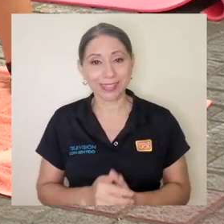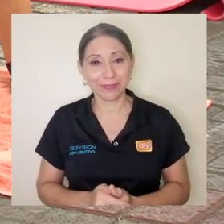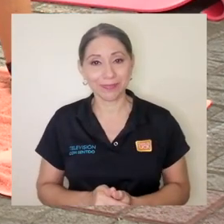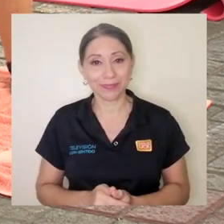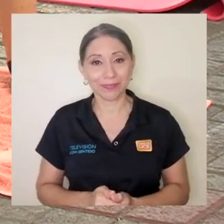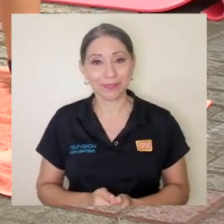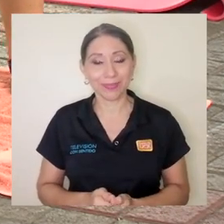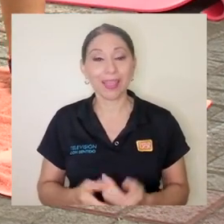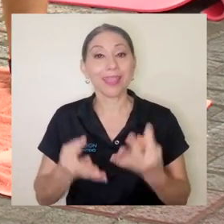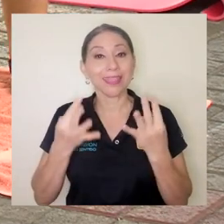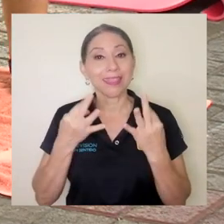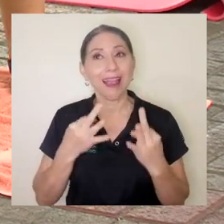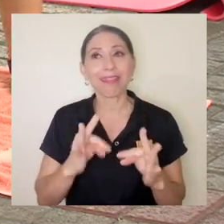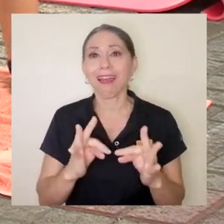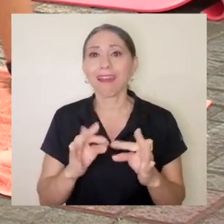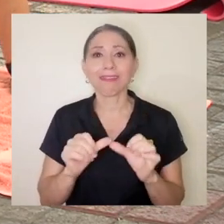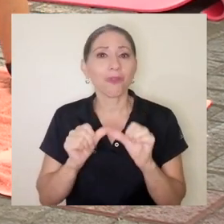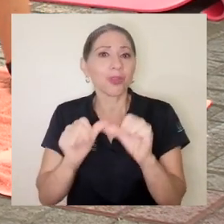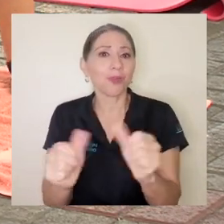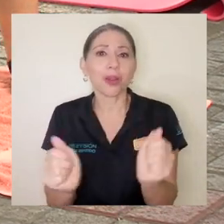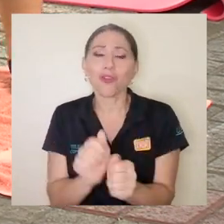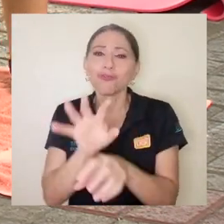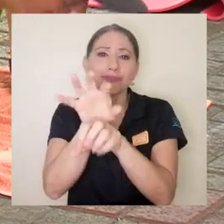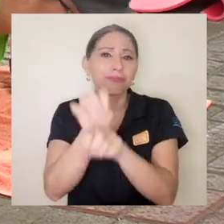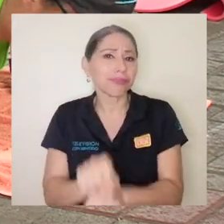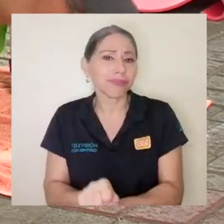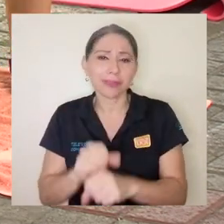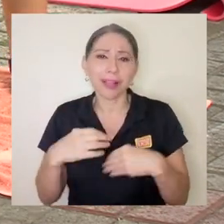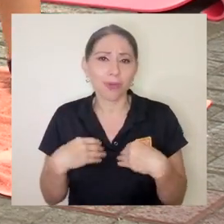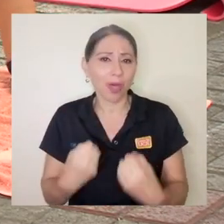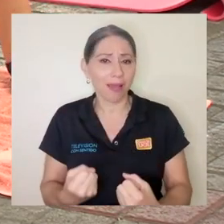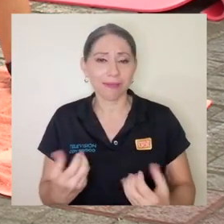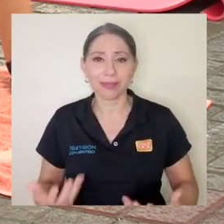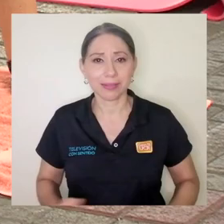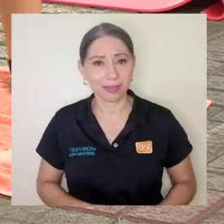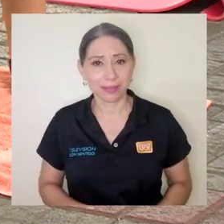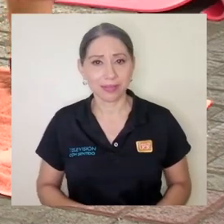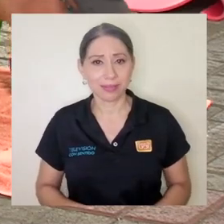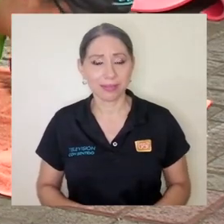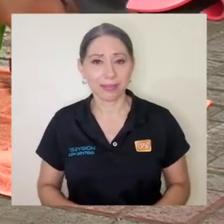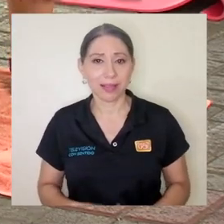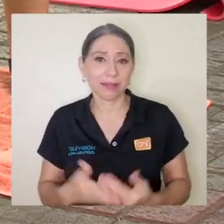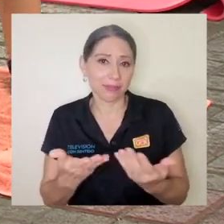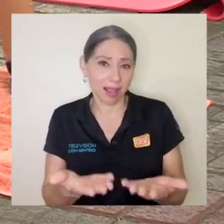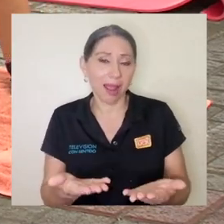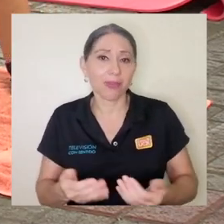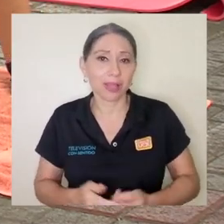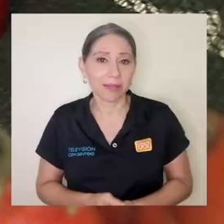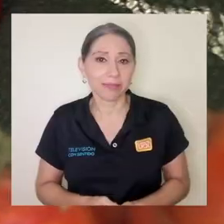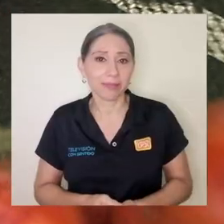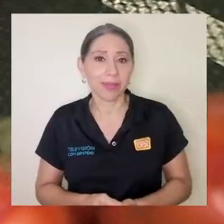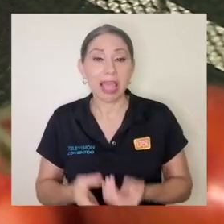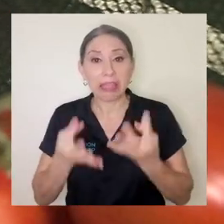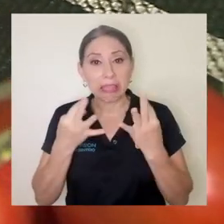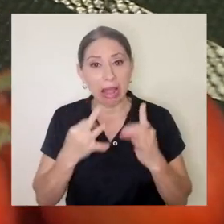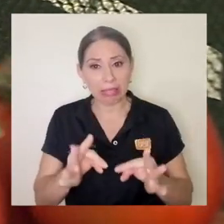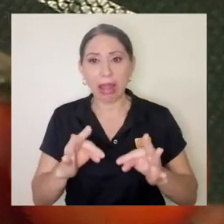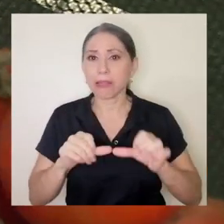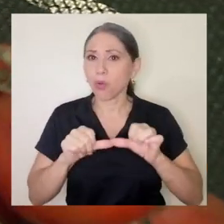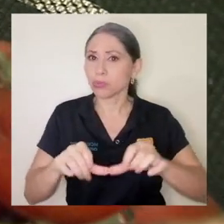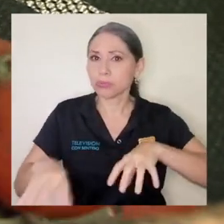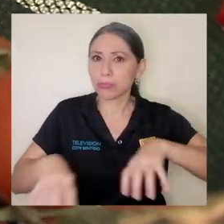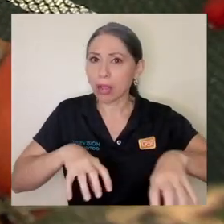de no perder nuestras rutinas o nuestros hábitos saludables entonces claro que ahí está tratar de